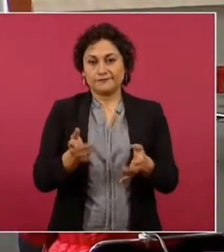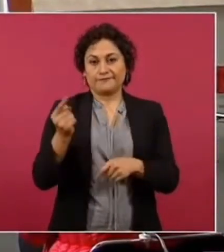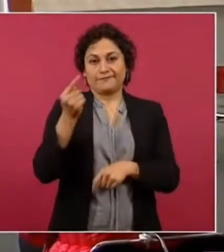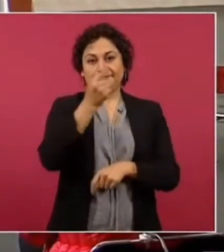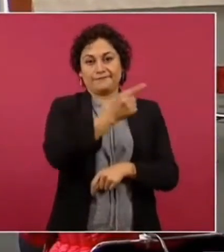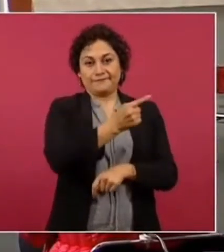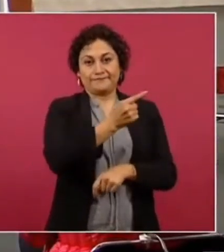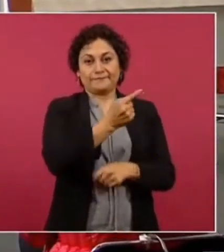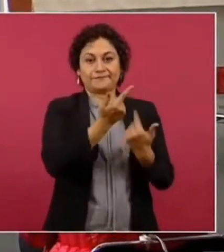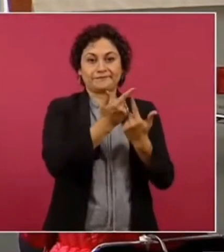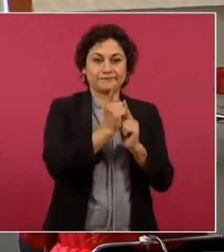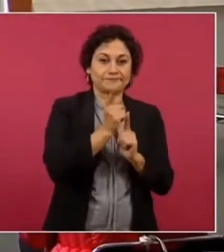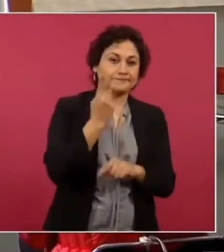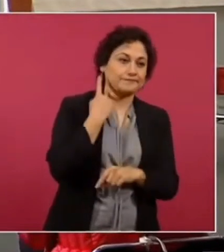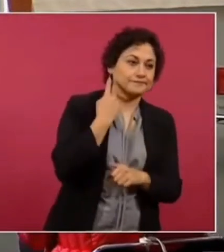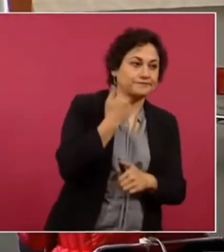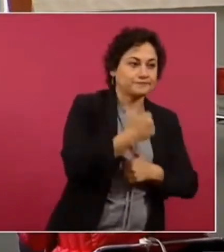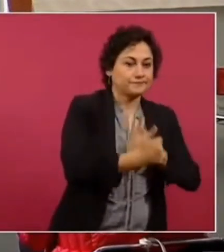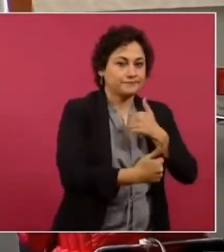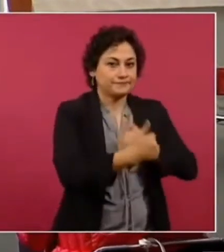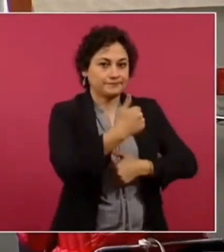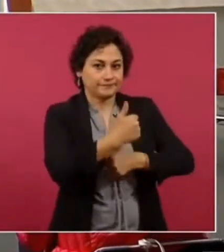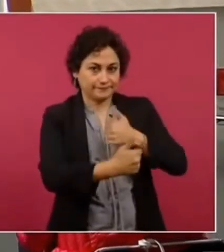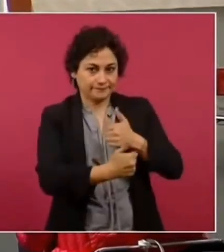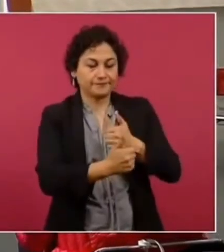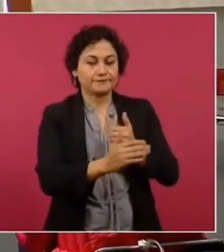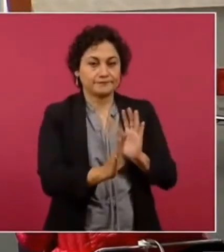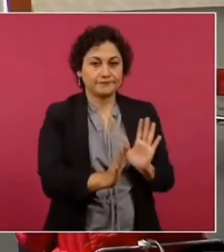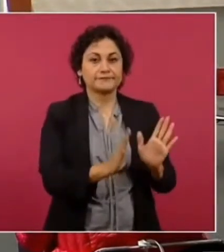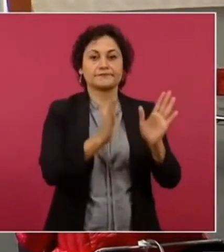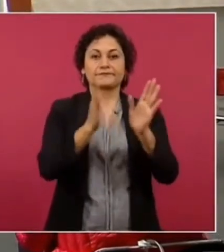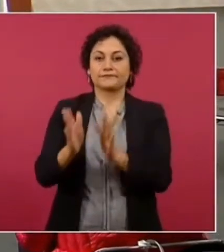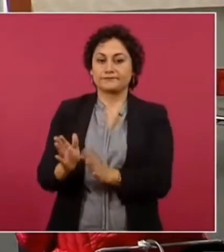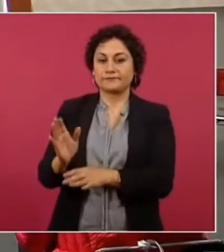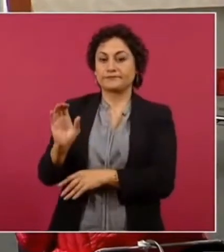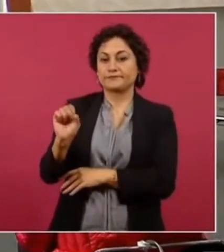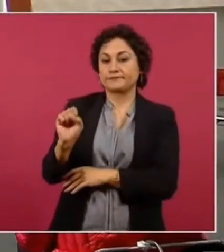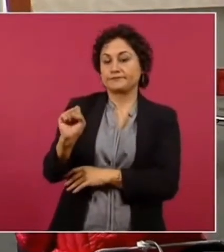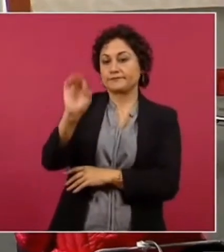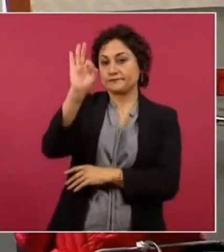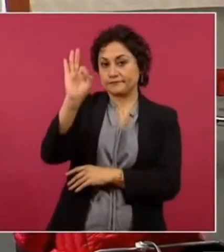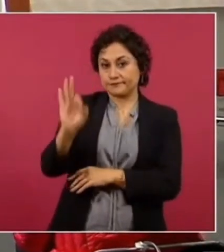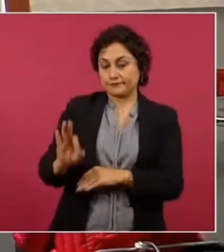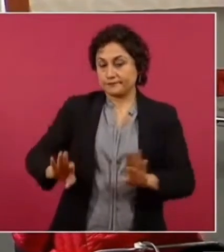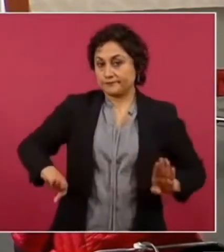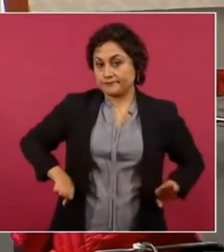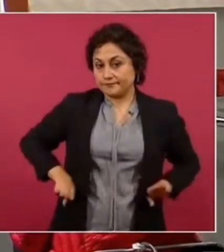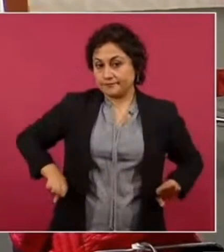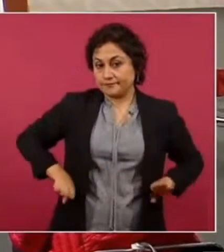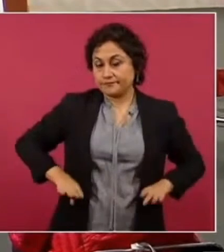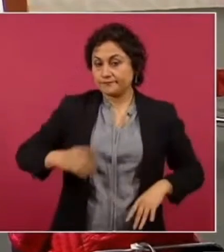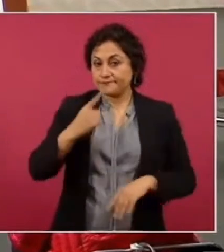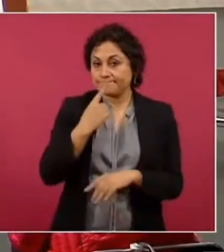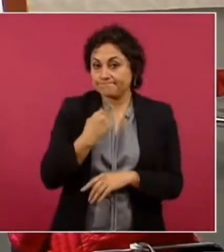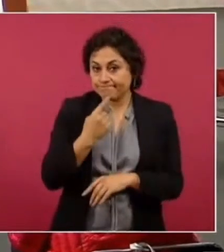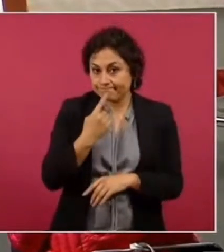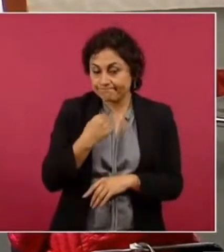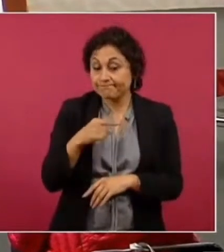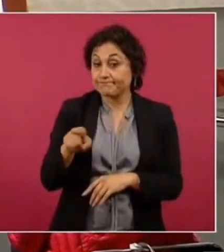el 60% de los ciudadanos republicanos 60